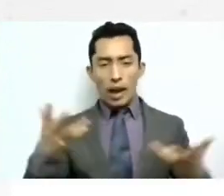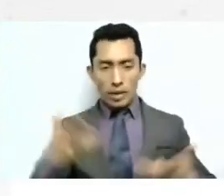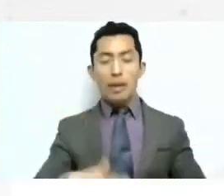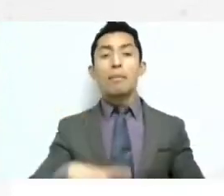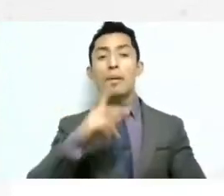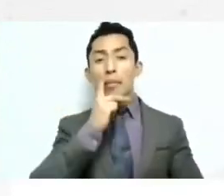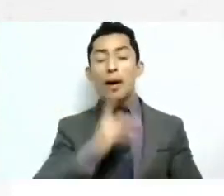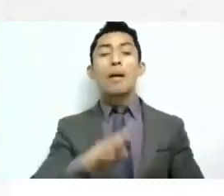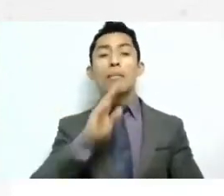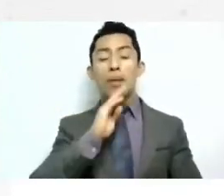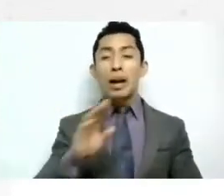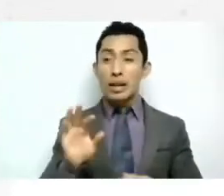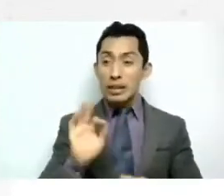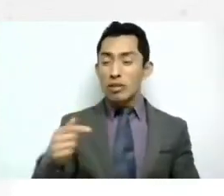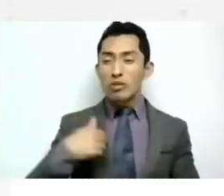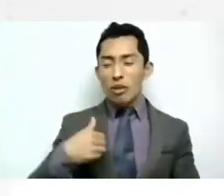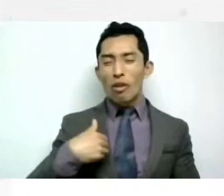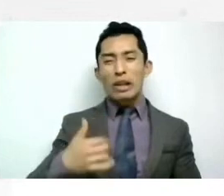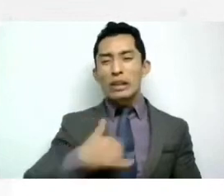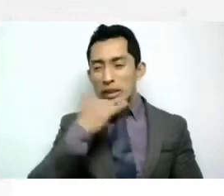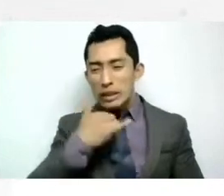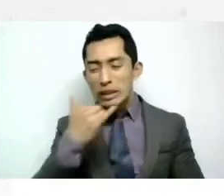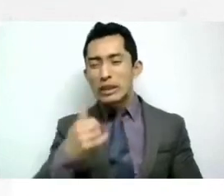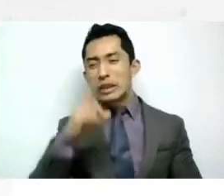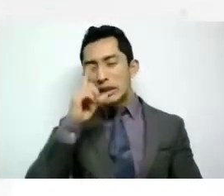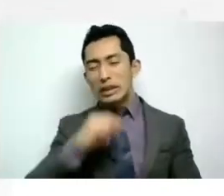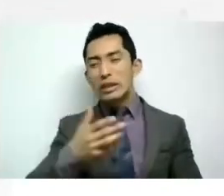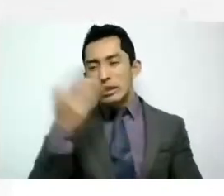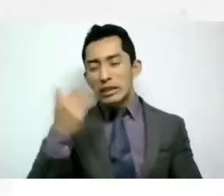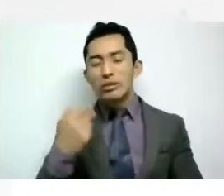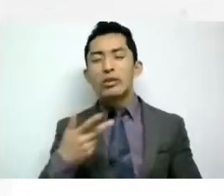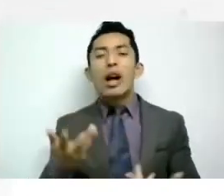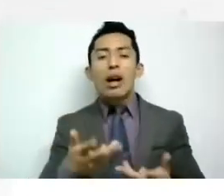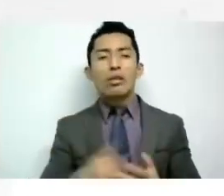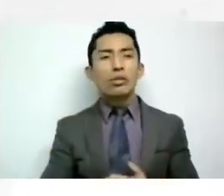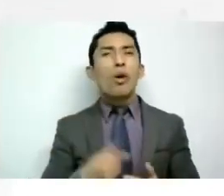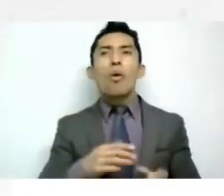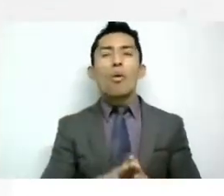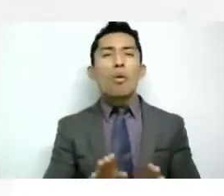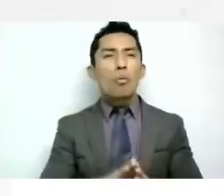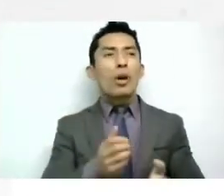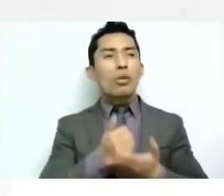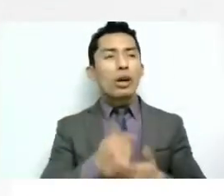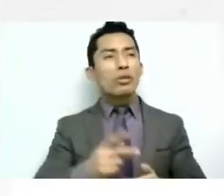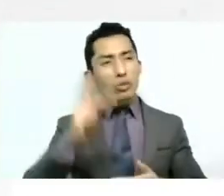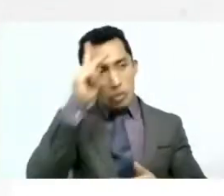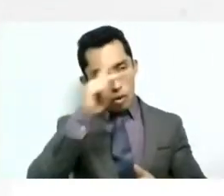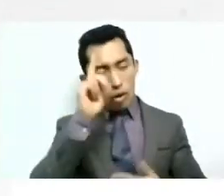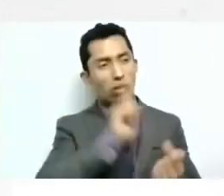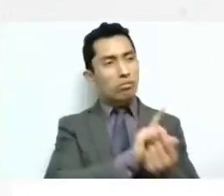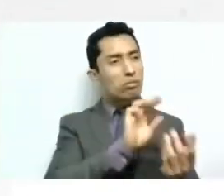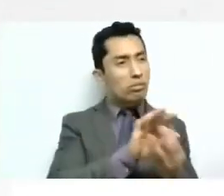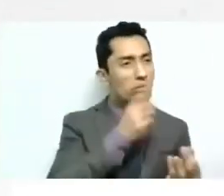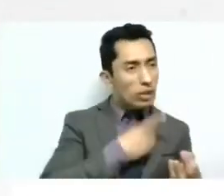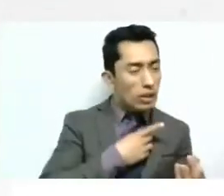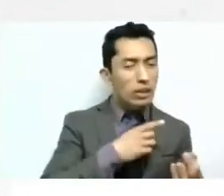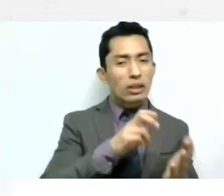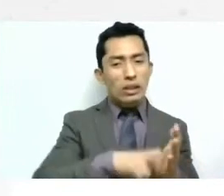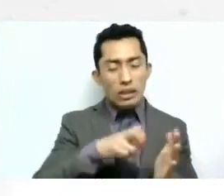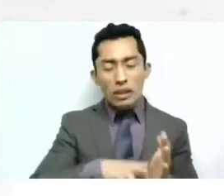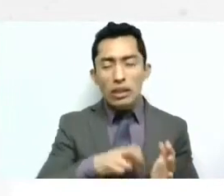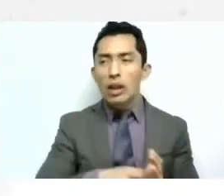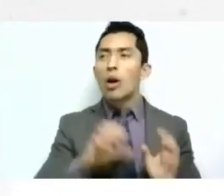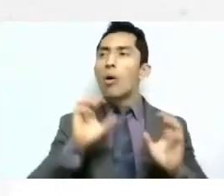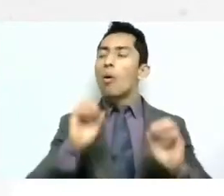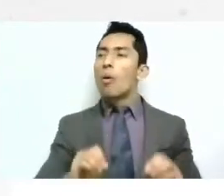sé que tengo deficiencias pues tengo que que ver de qué manera si voy al psicólogo si si busco alguna forma de